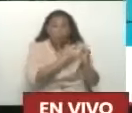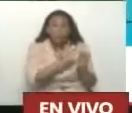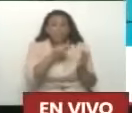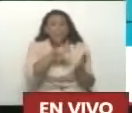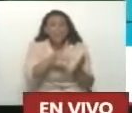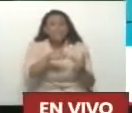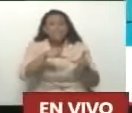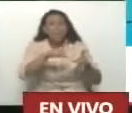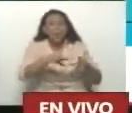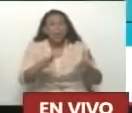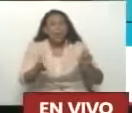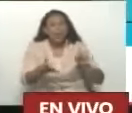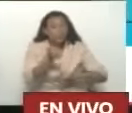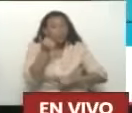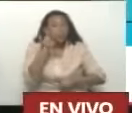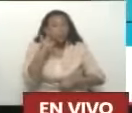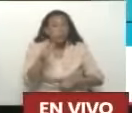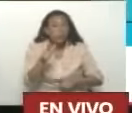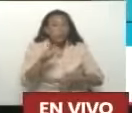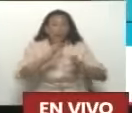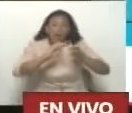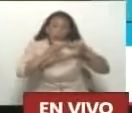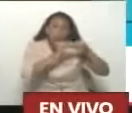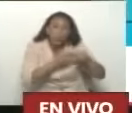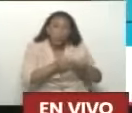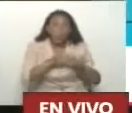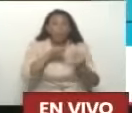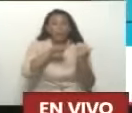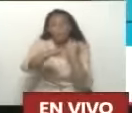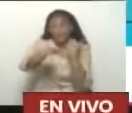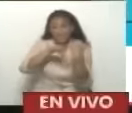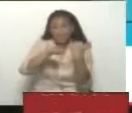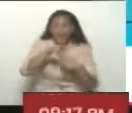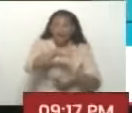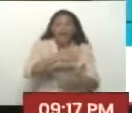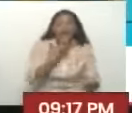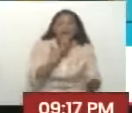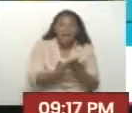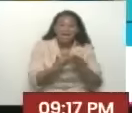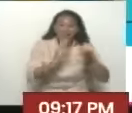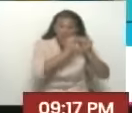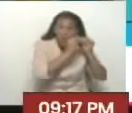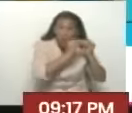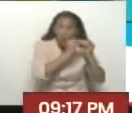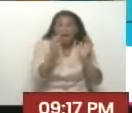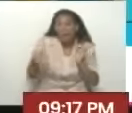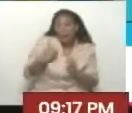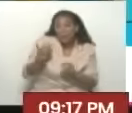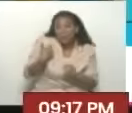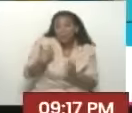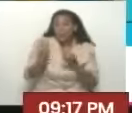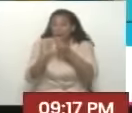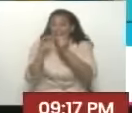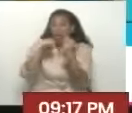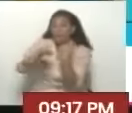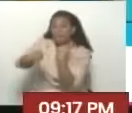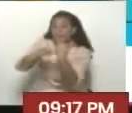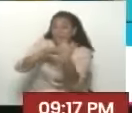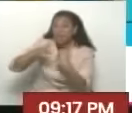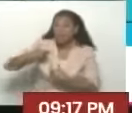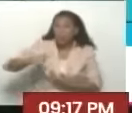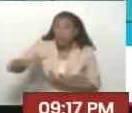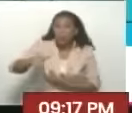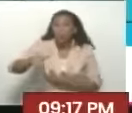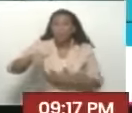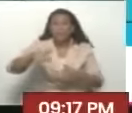Eso logró hacer que se restauraran las vías principales de clavellinas. ¿Verdad? Y se acabaran los